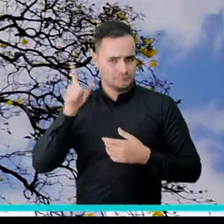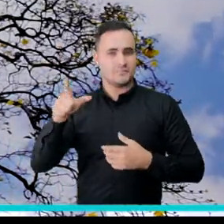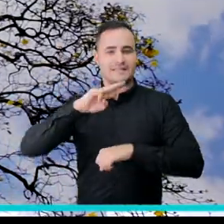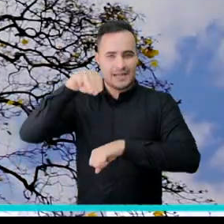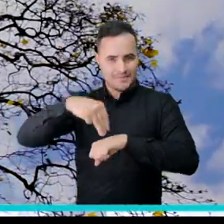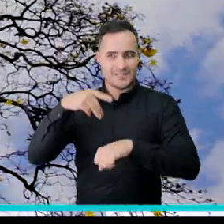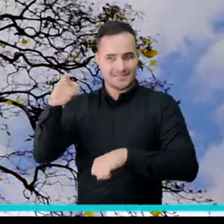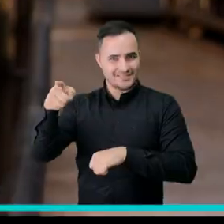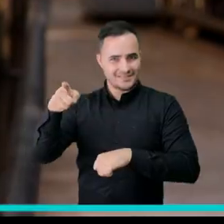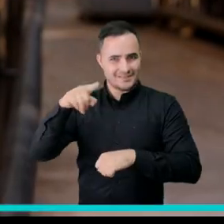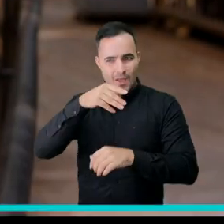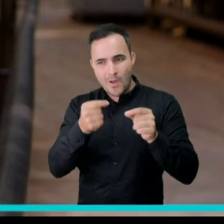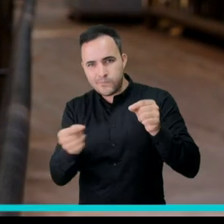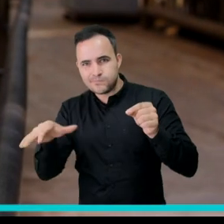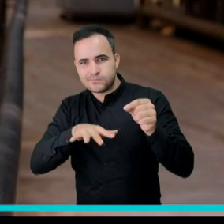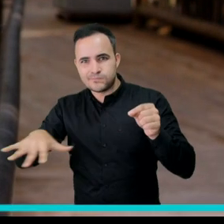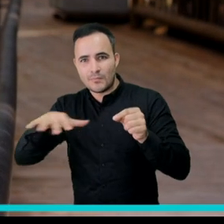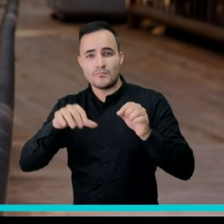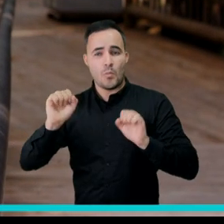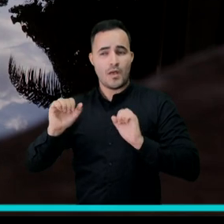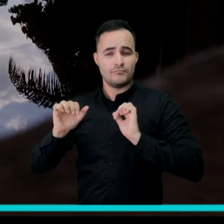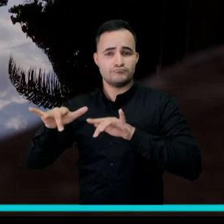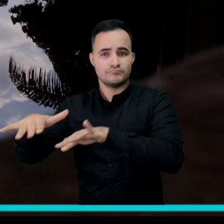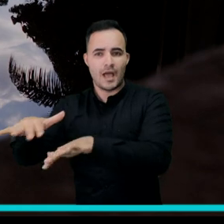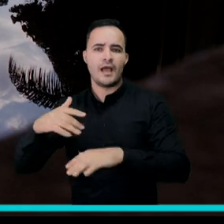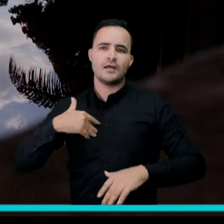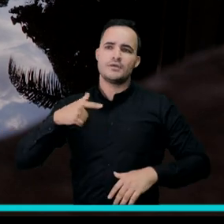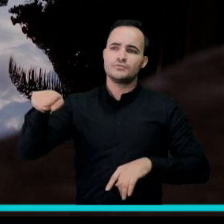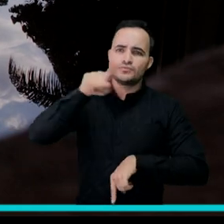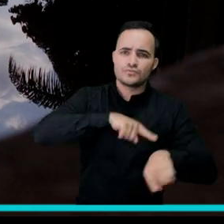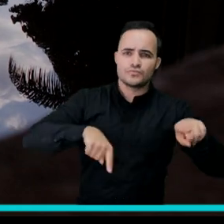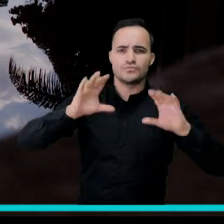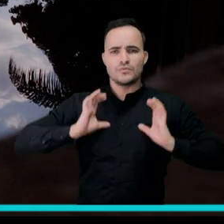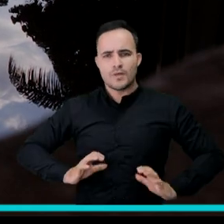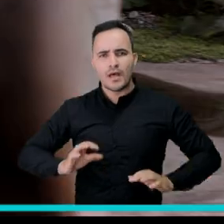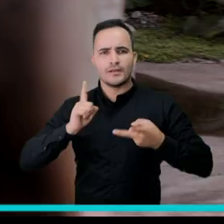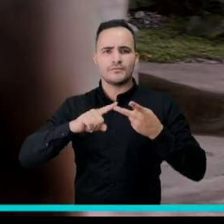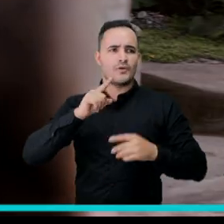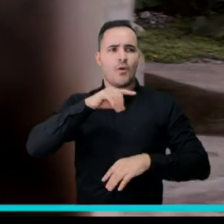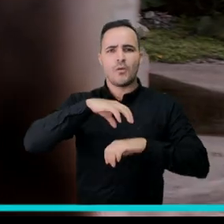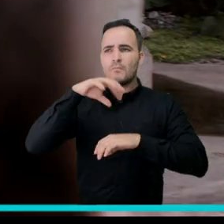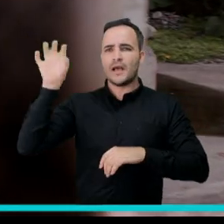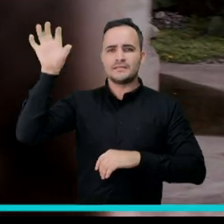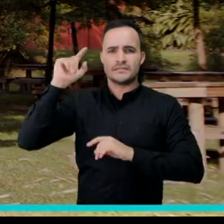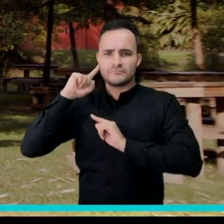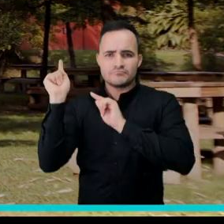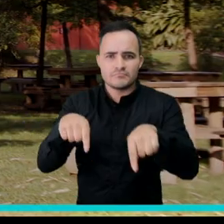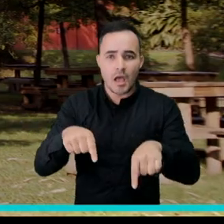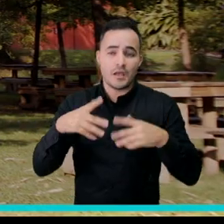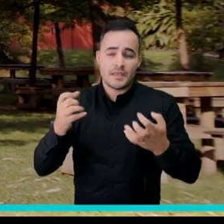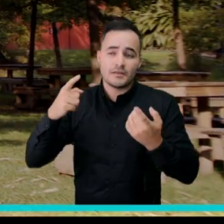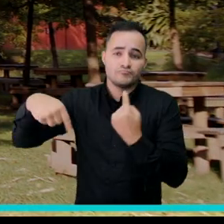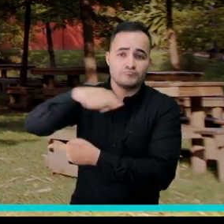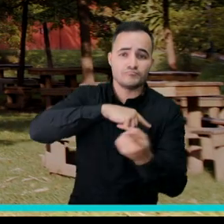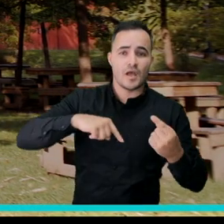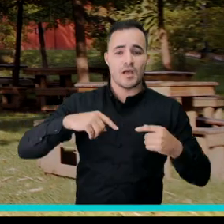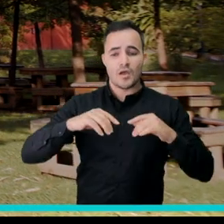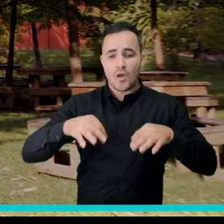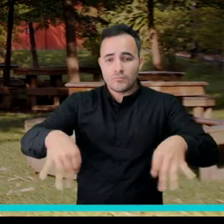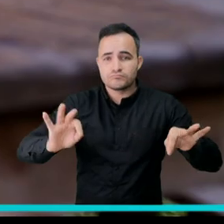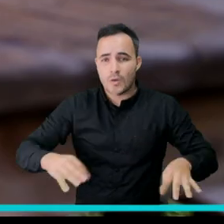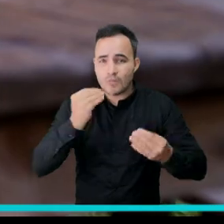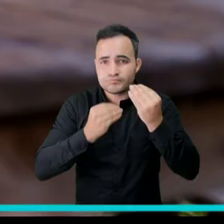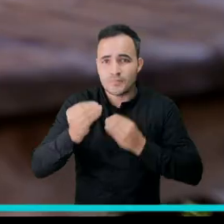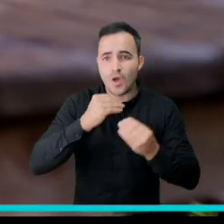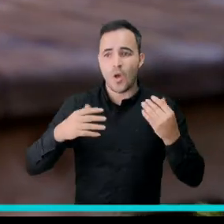Medellín que abrió sus puertas nuevamente para que extranjeros y ciudadanos disfruten de espacios como zona de picnic, juegos y